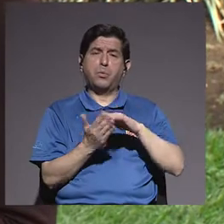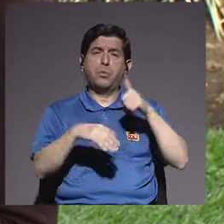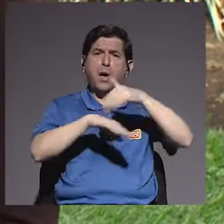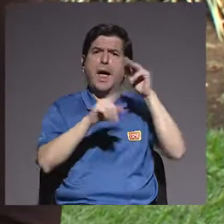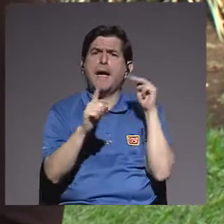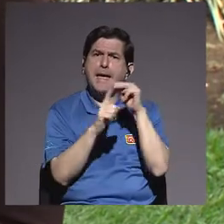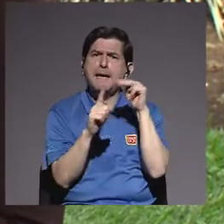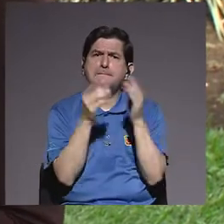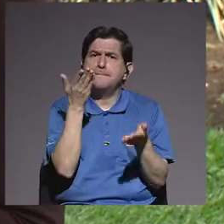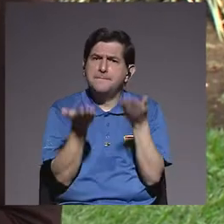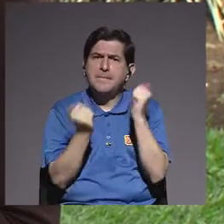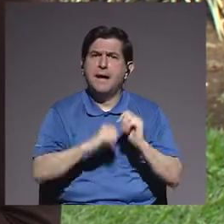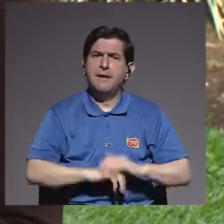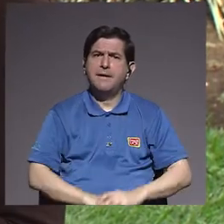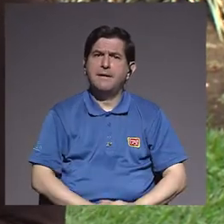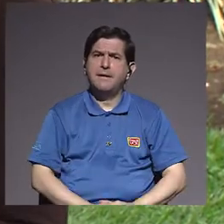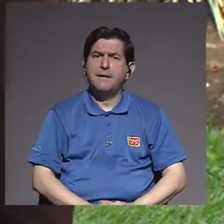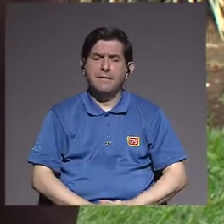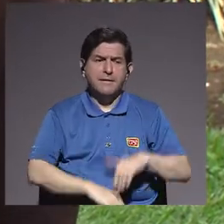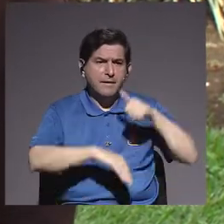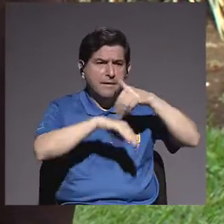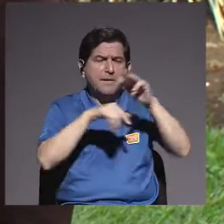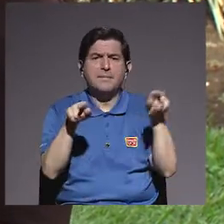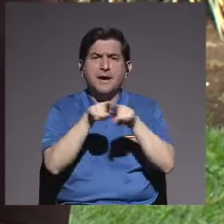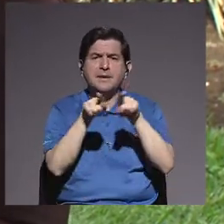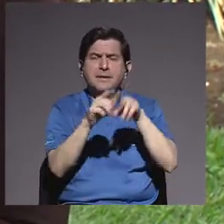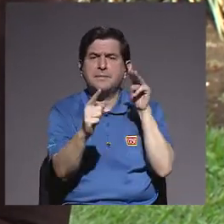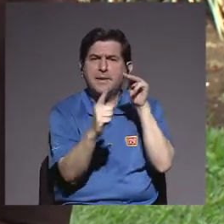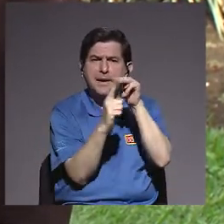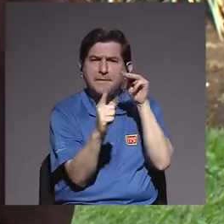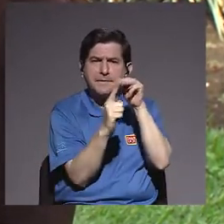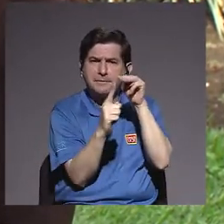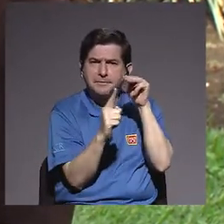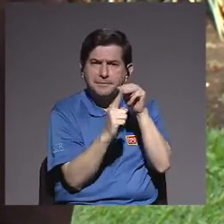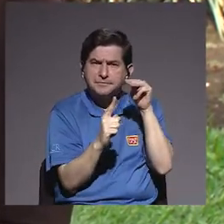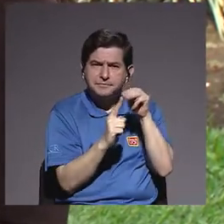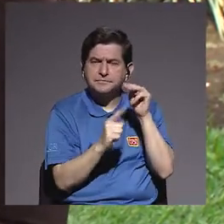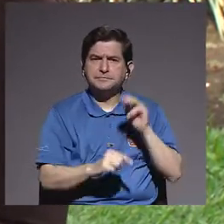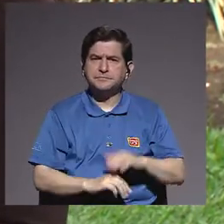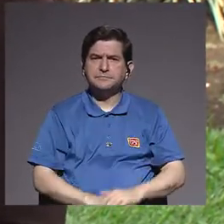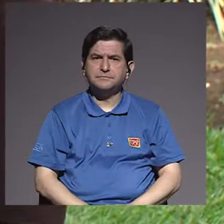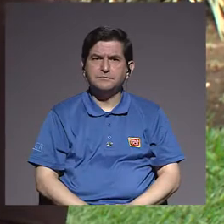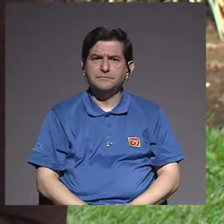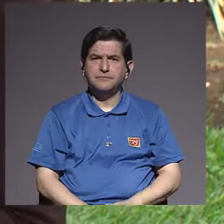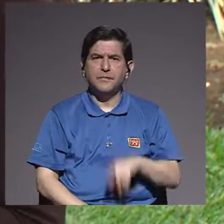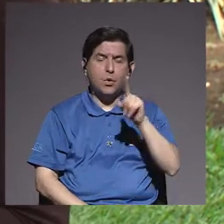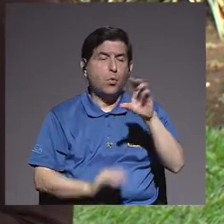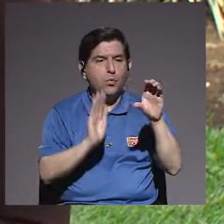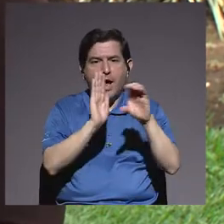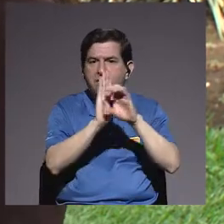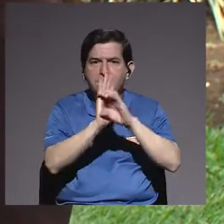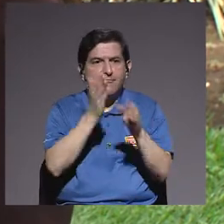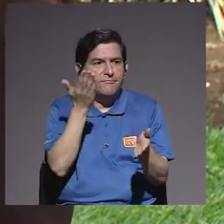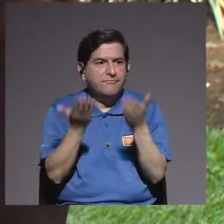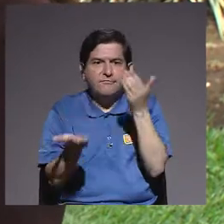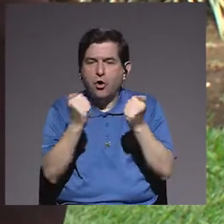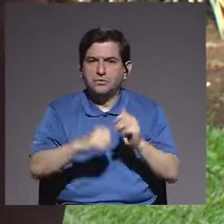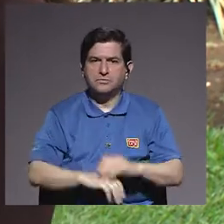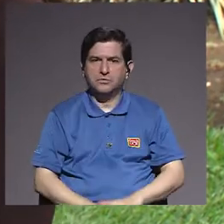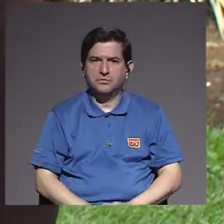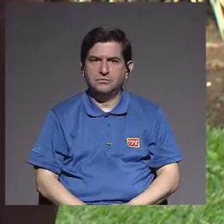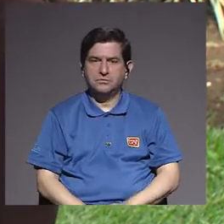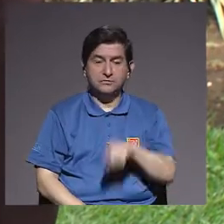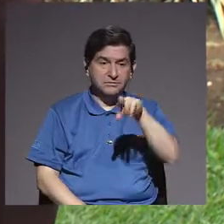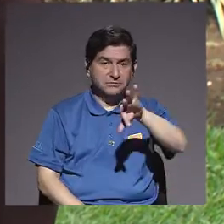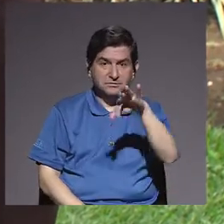mensajitos, entonces de pronto podría ser, mandarle también mensajitos, alguna fotografía, alguna cuestión,